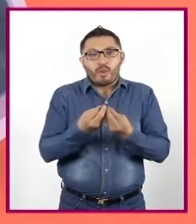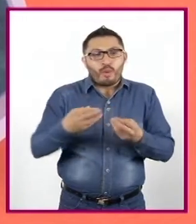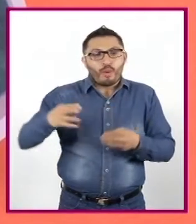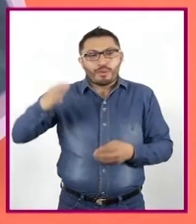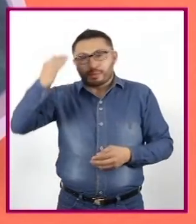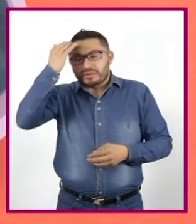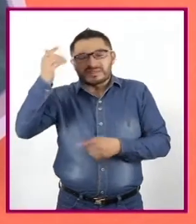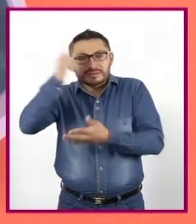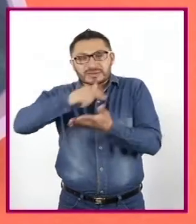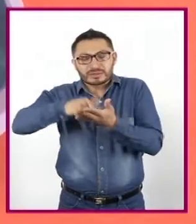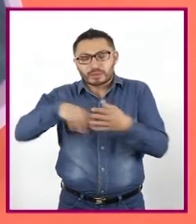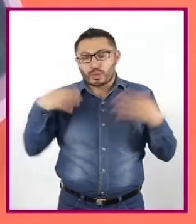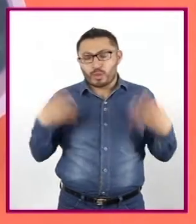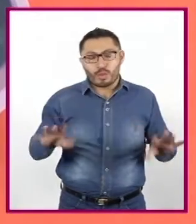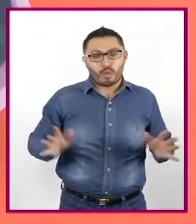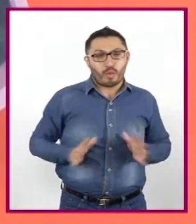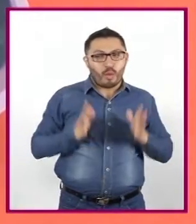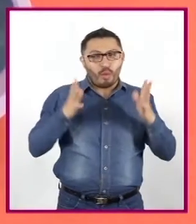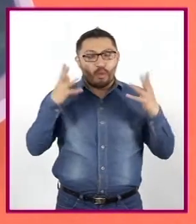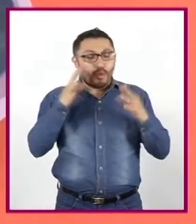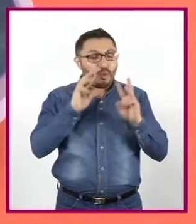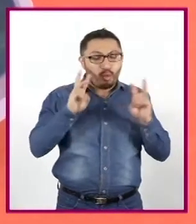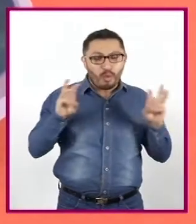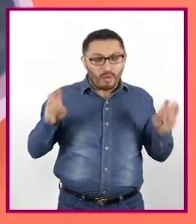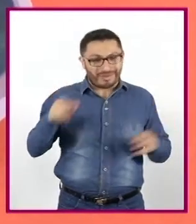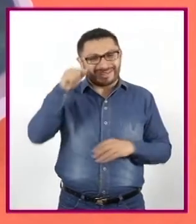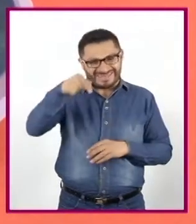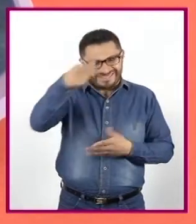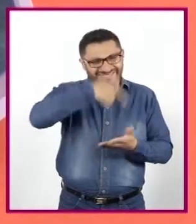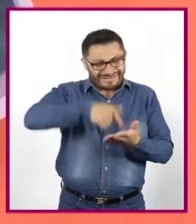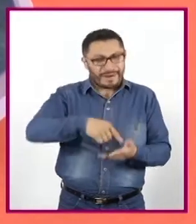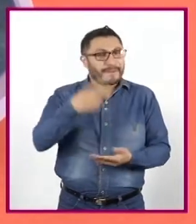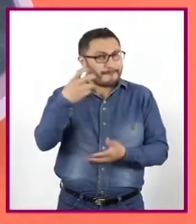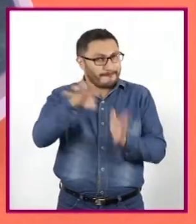lugares asombrosos. Este es uno de ellos.